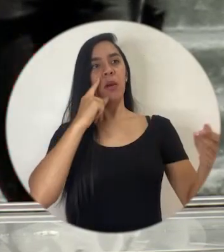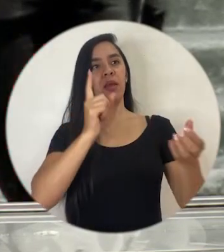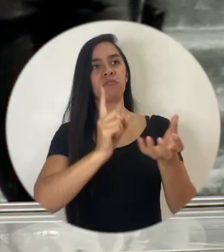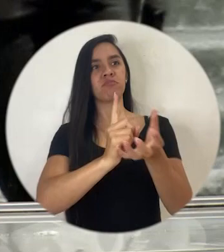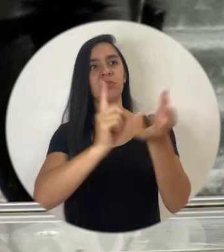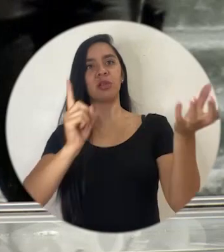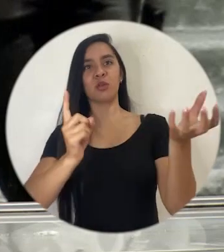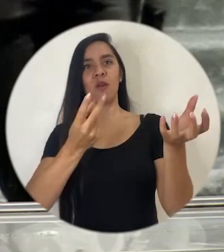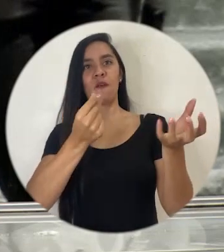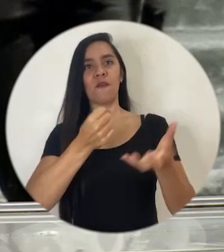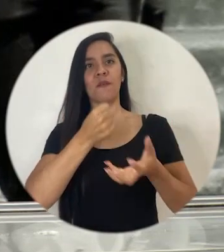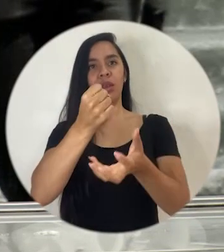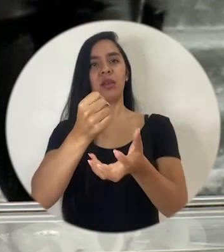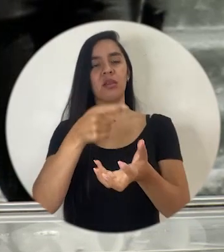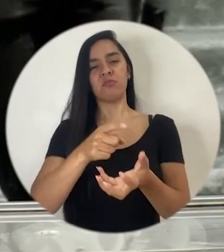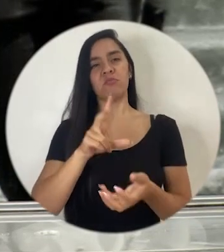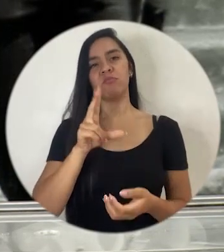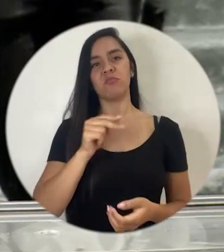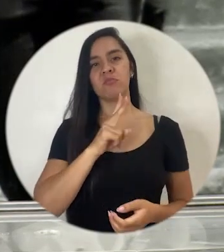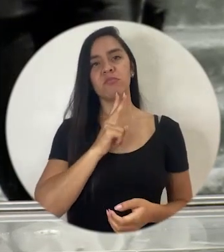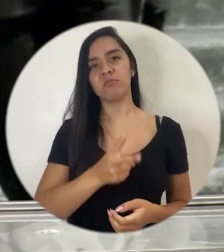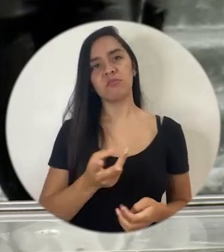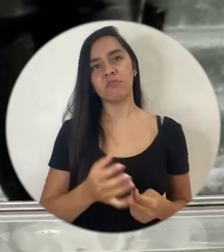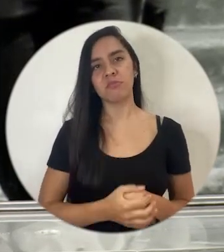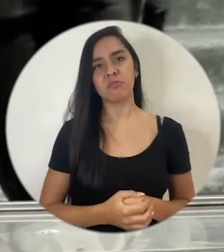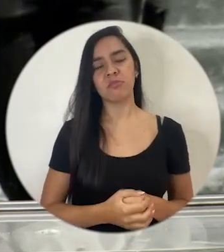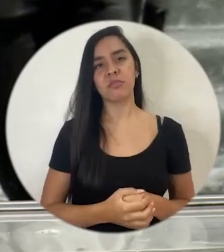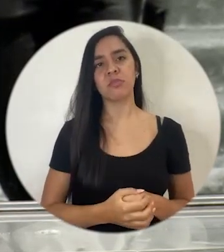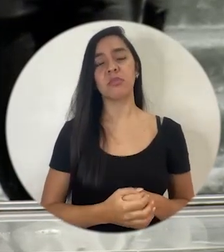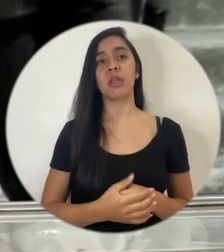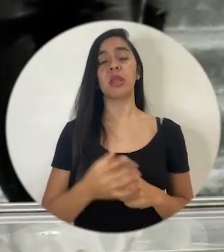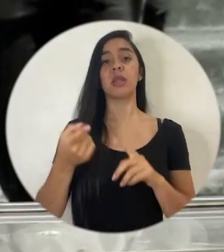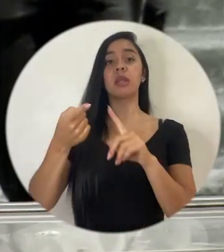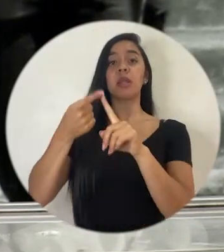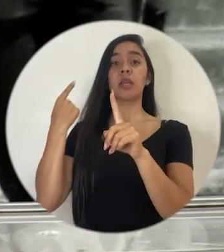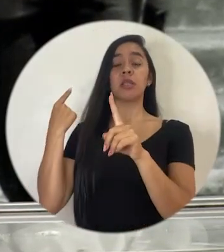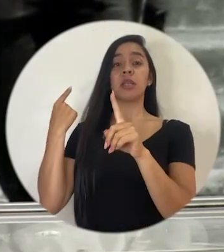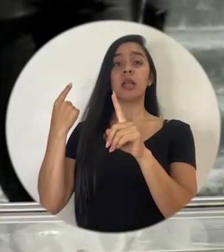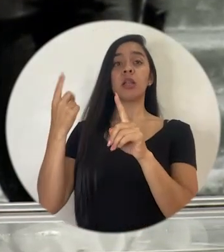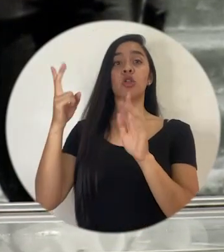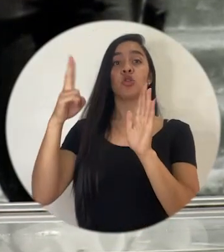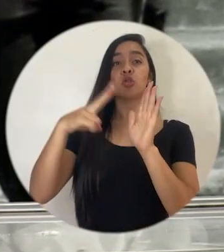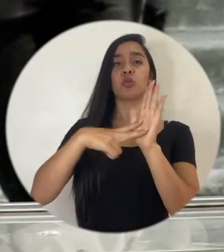financiera debe ser muy ingenuo. Ya desde